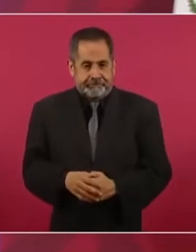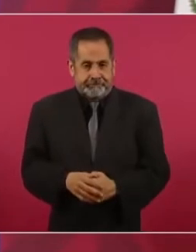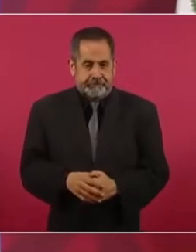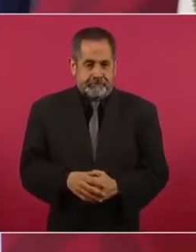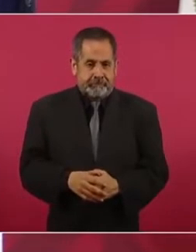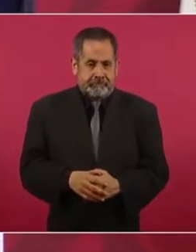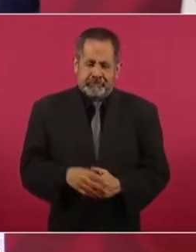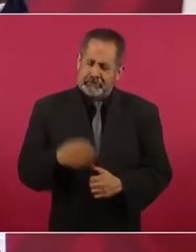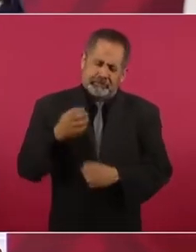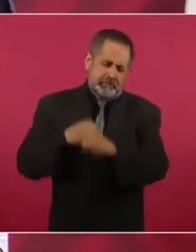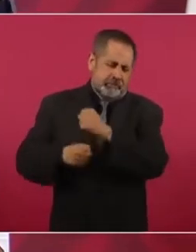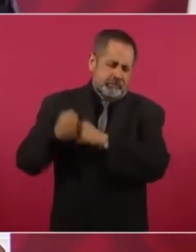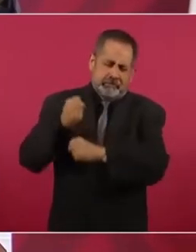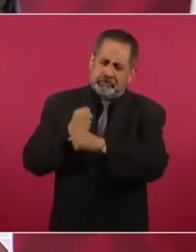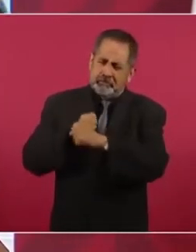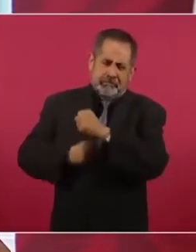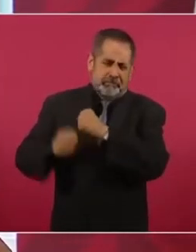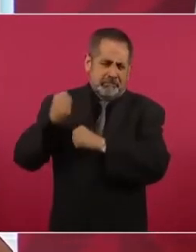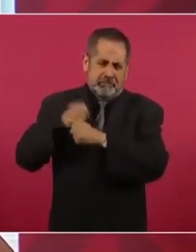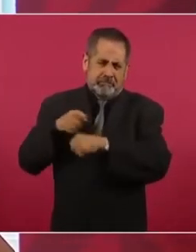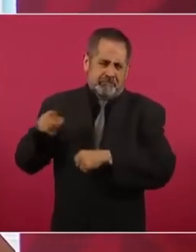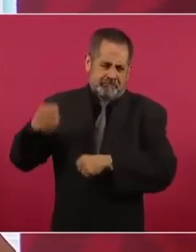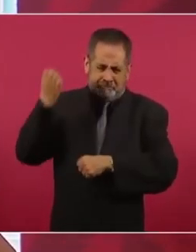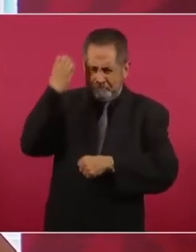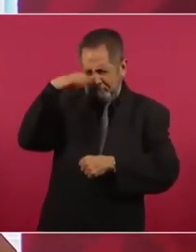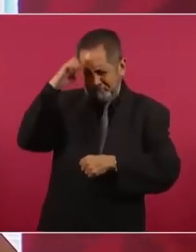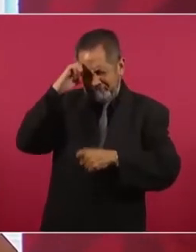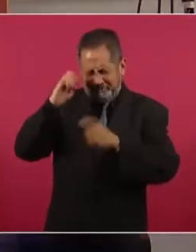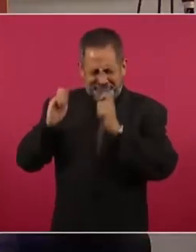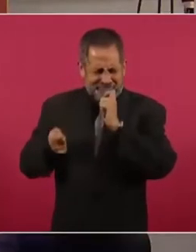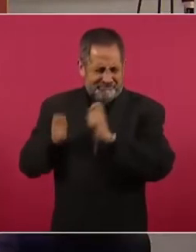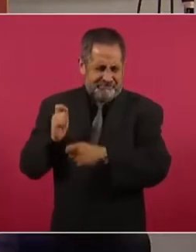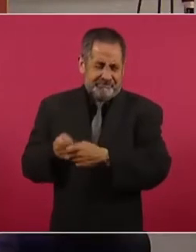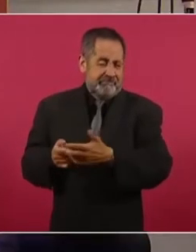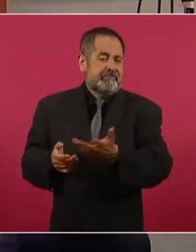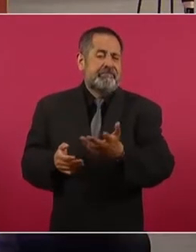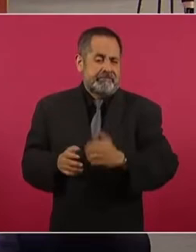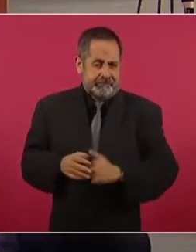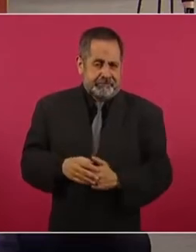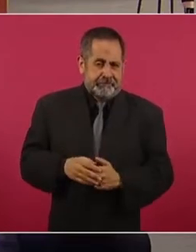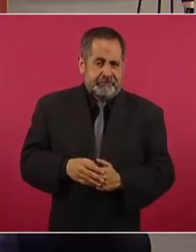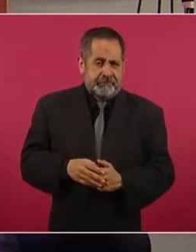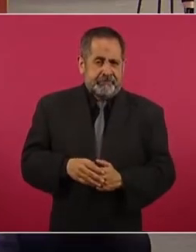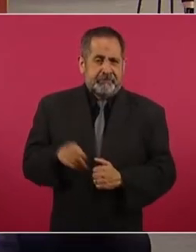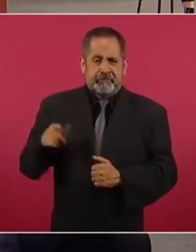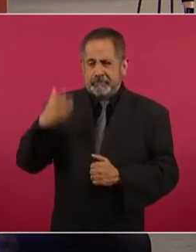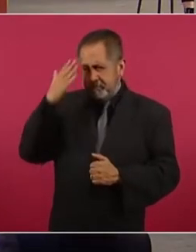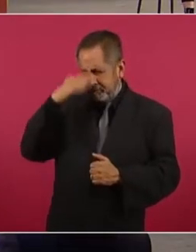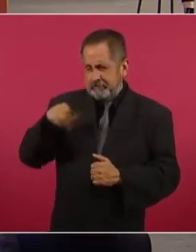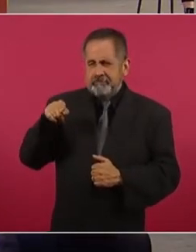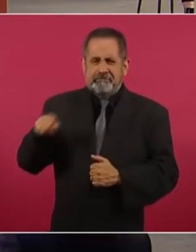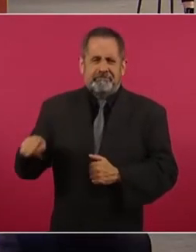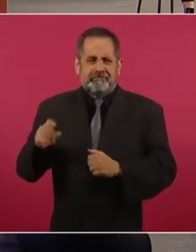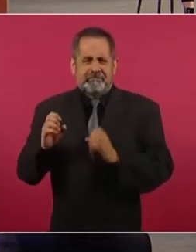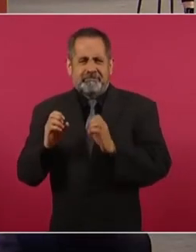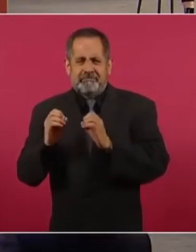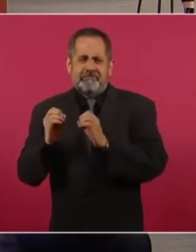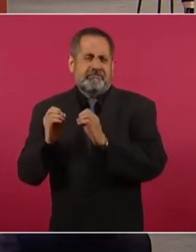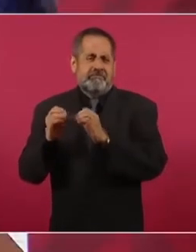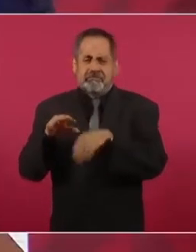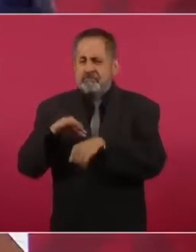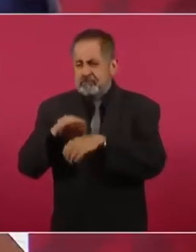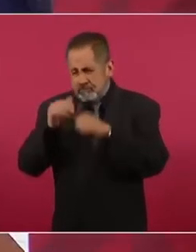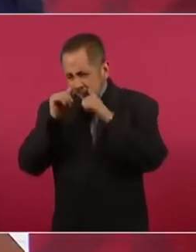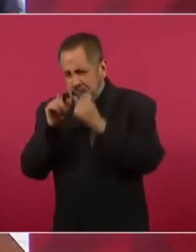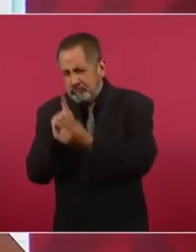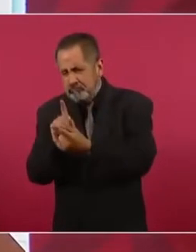Hace en consultorios, empezando